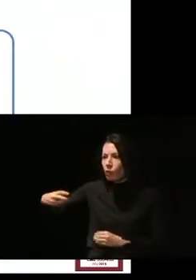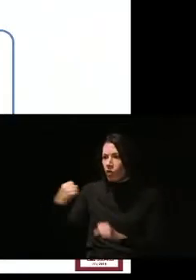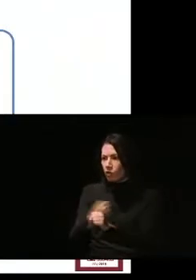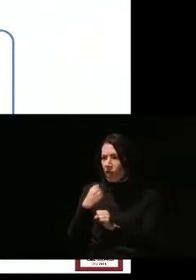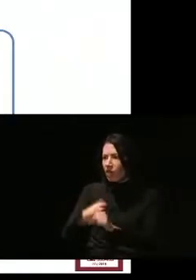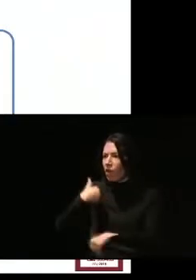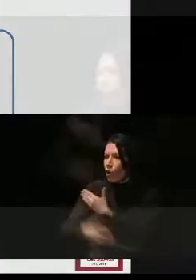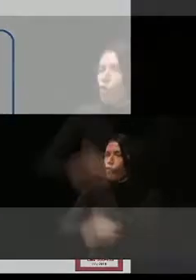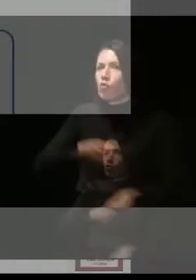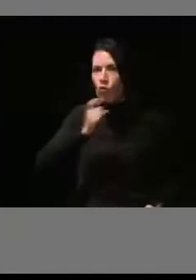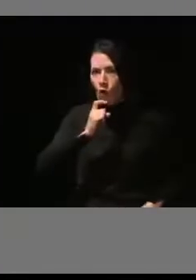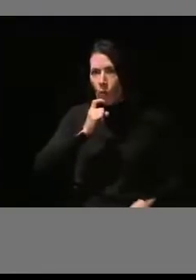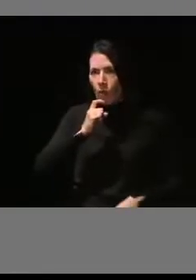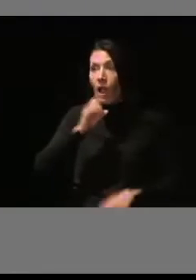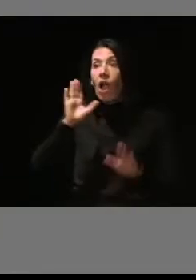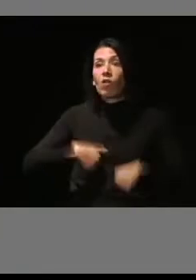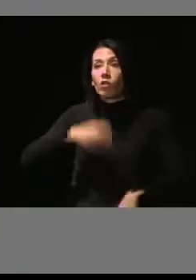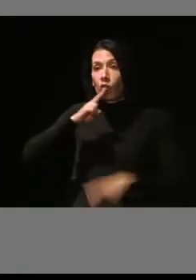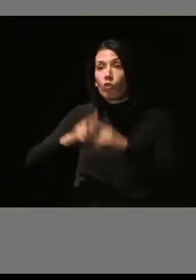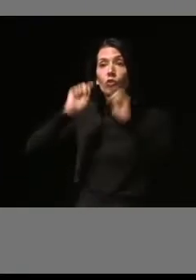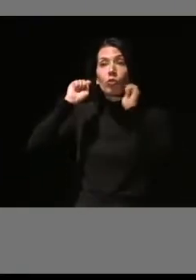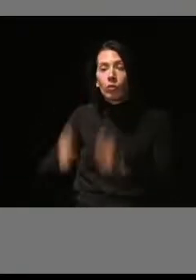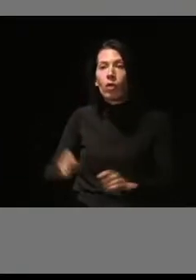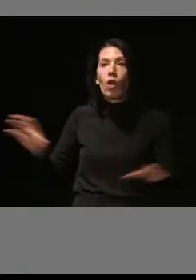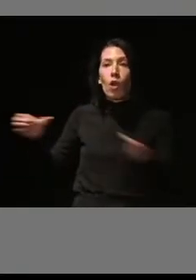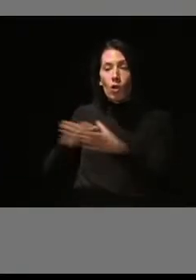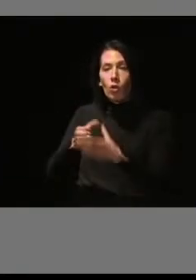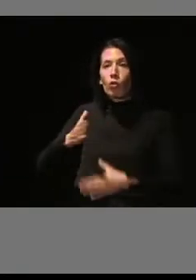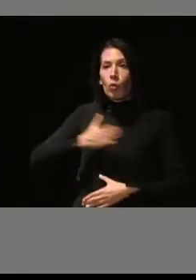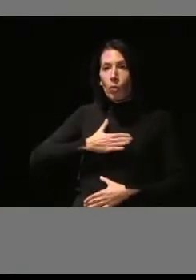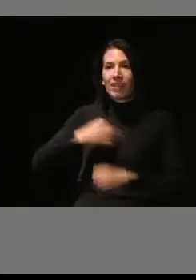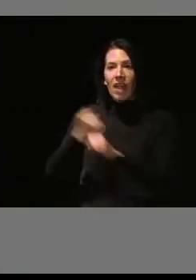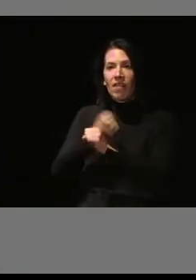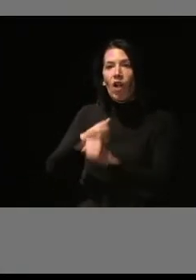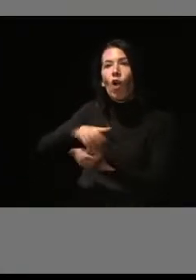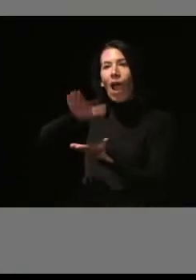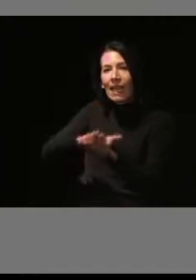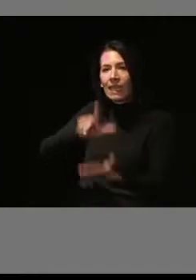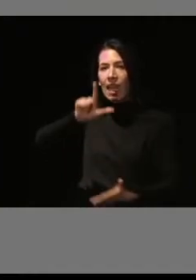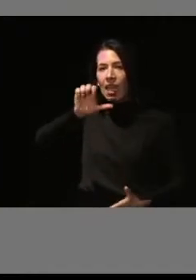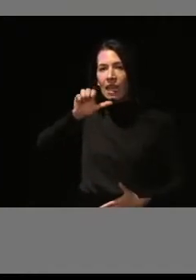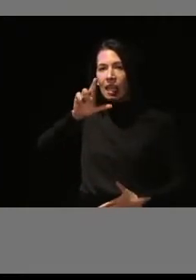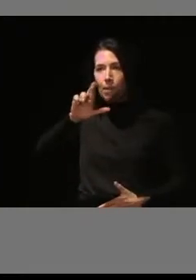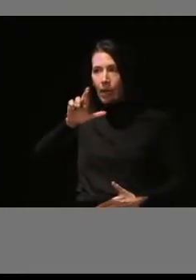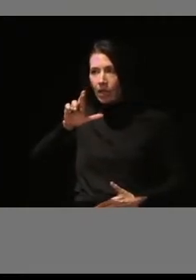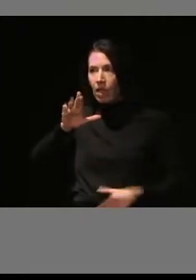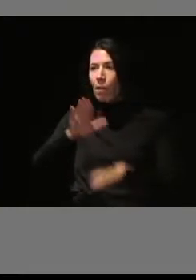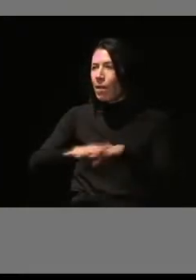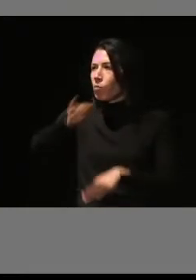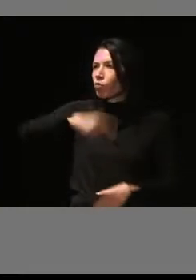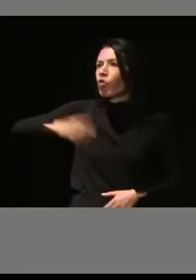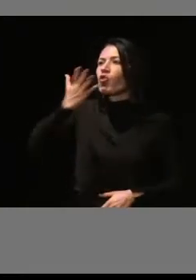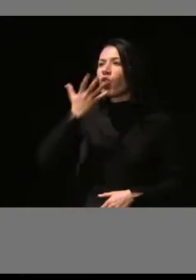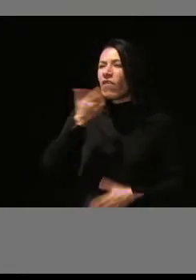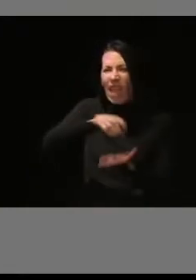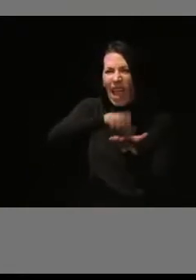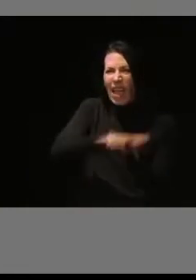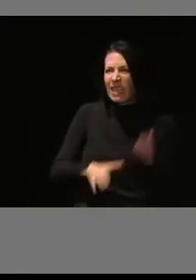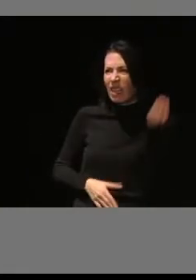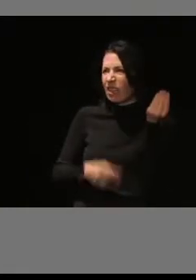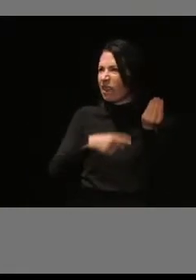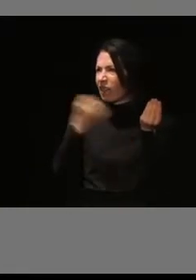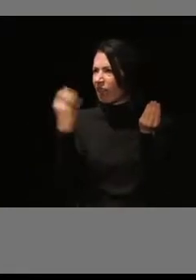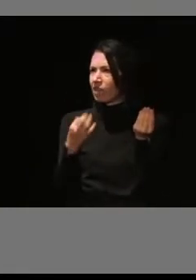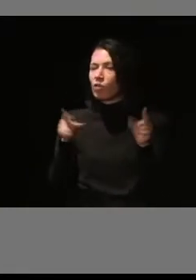de la actividad policial. Lo llamamos el grupo de trabajo del acta LEPAR. El acta, para que sepan ustedes, es la